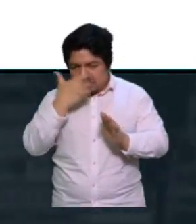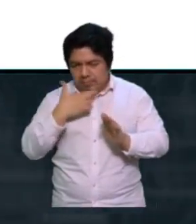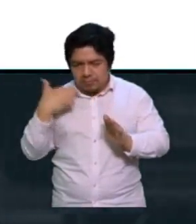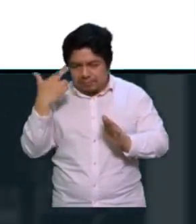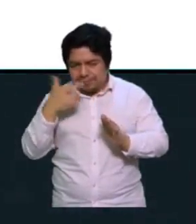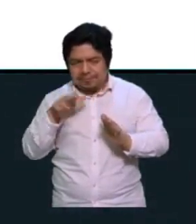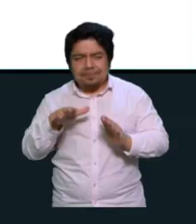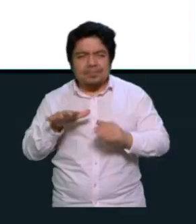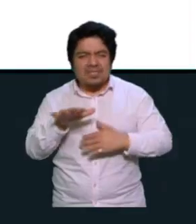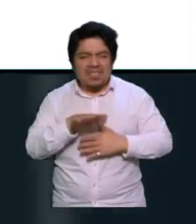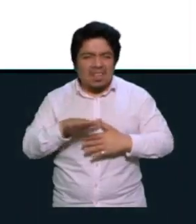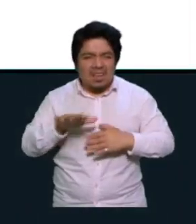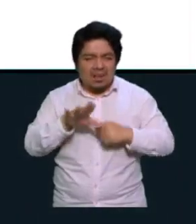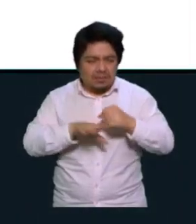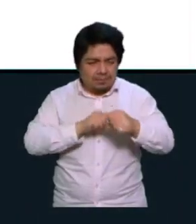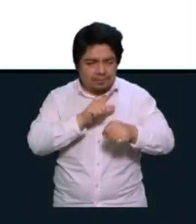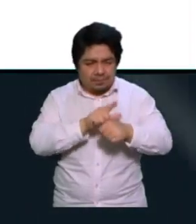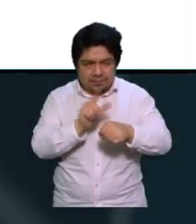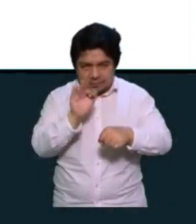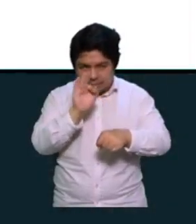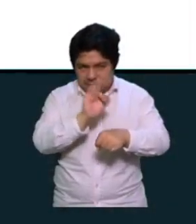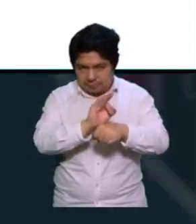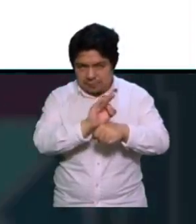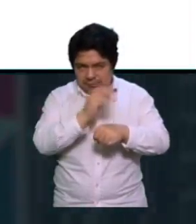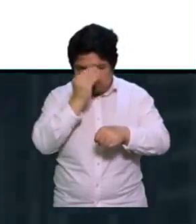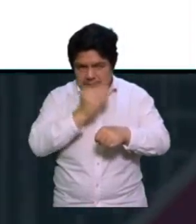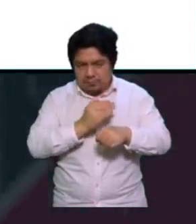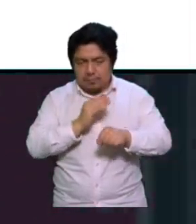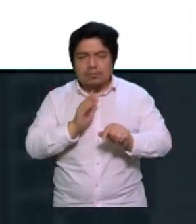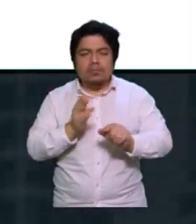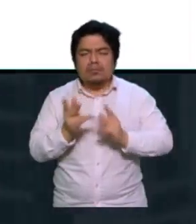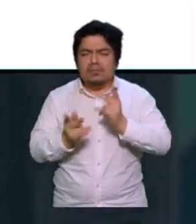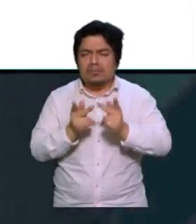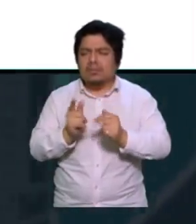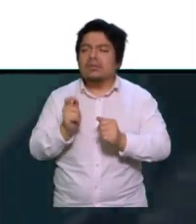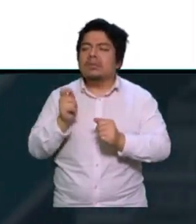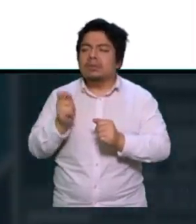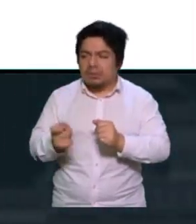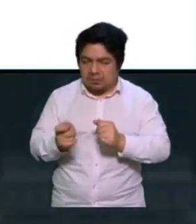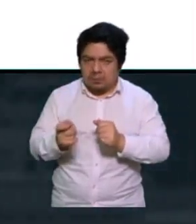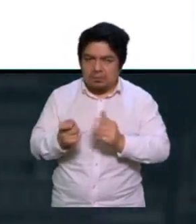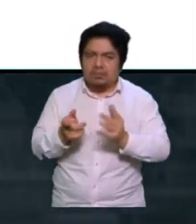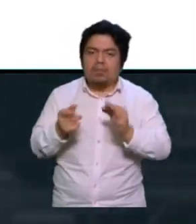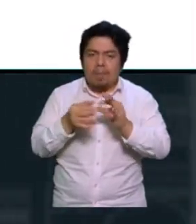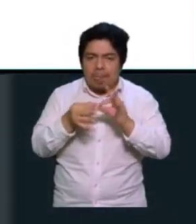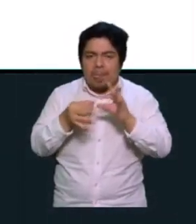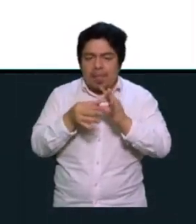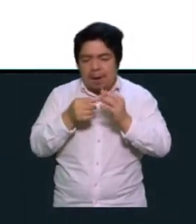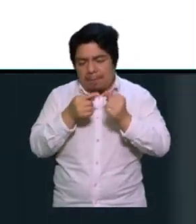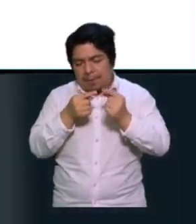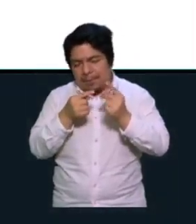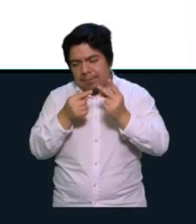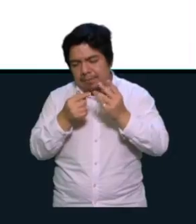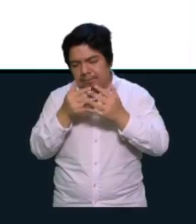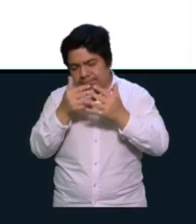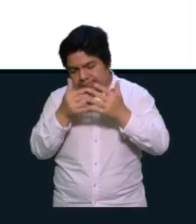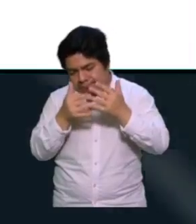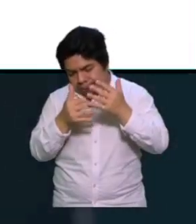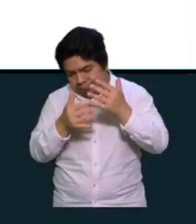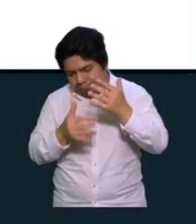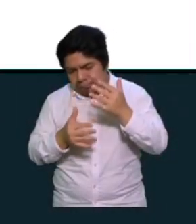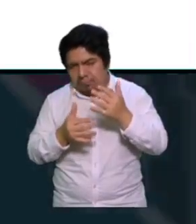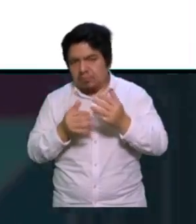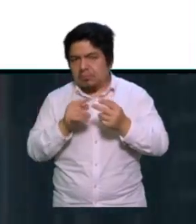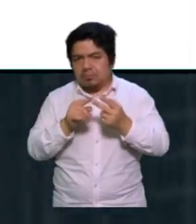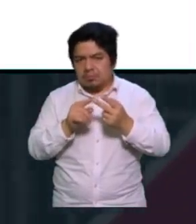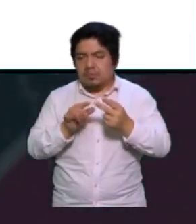sobre las áreas naturales protegidas y yo preguntaba, bueno, ¿eso qué significa, no? Entonces ya te empieza a contar un poquito y le puedes